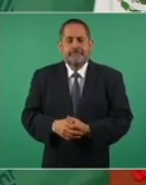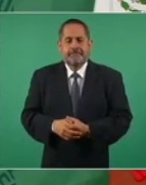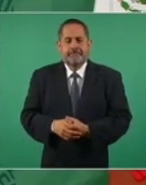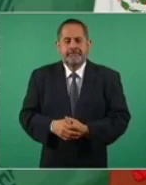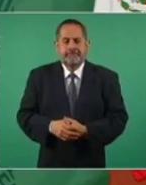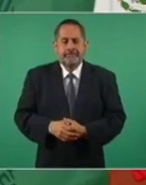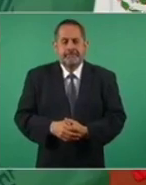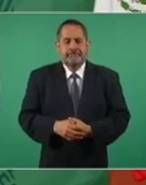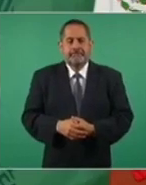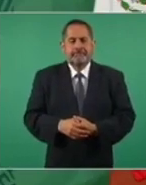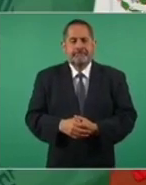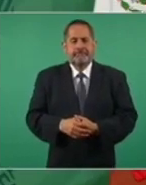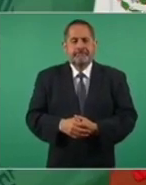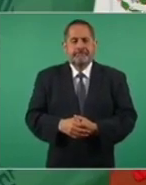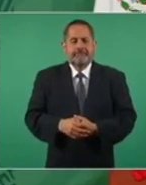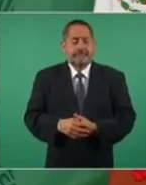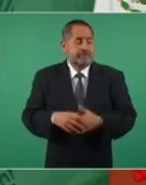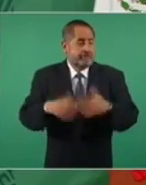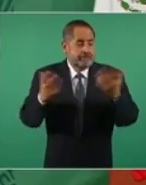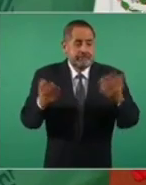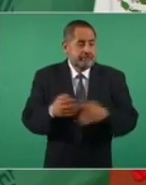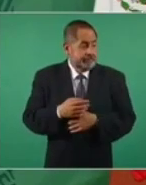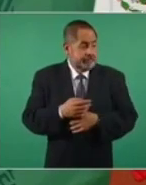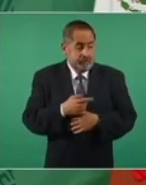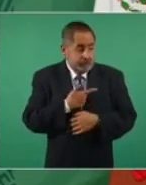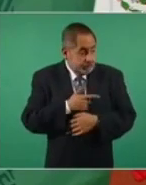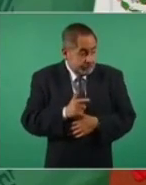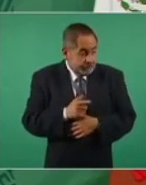porque ya no se puede fingir cada quien es que se se se se